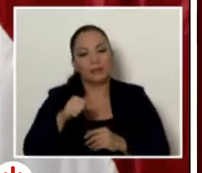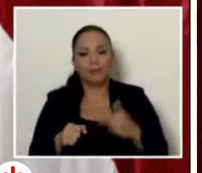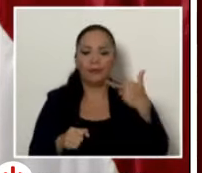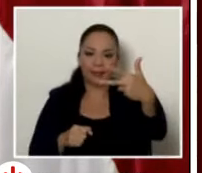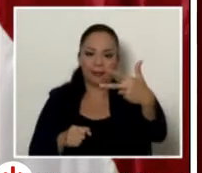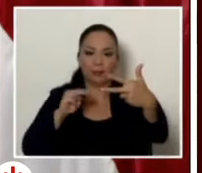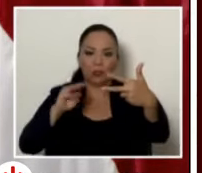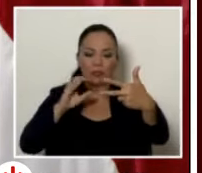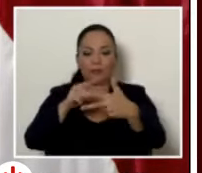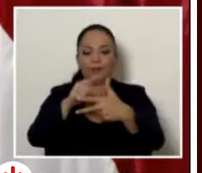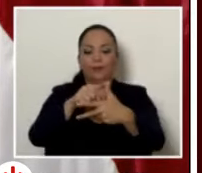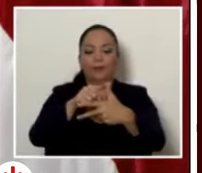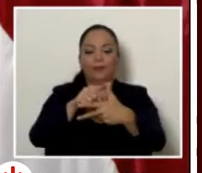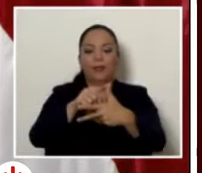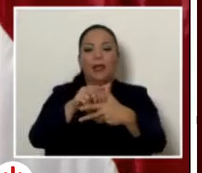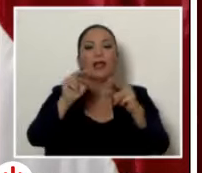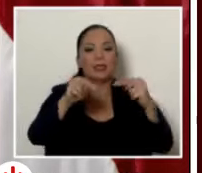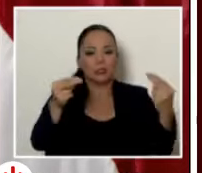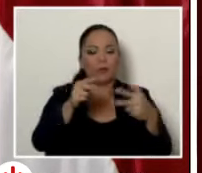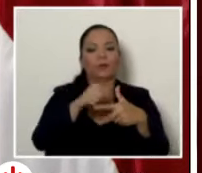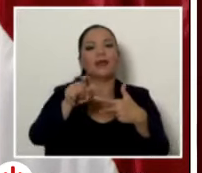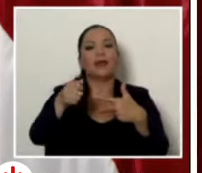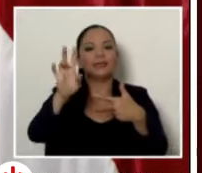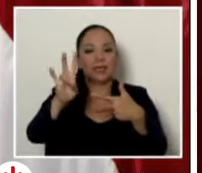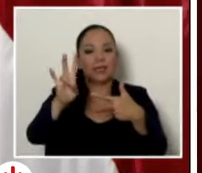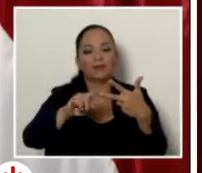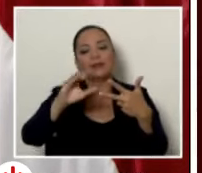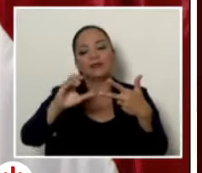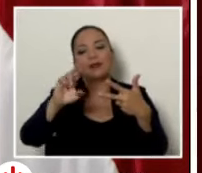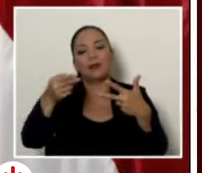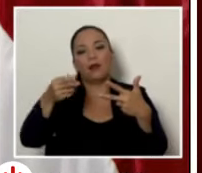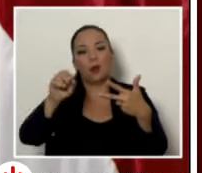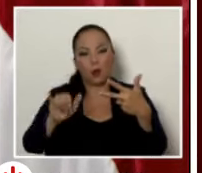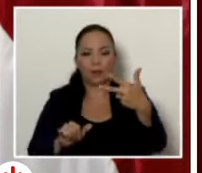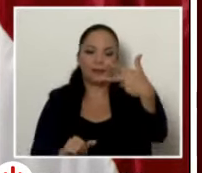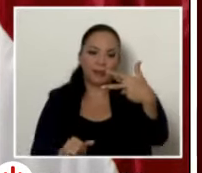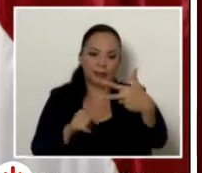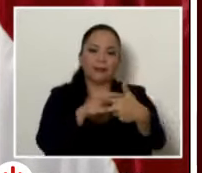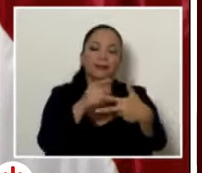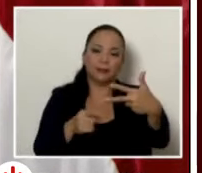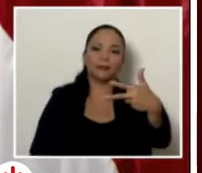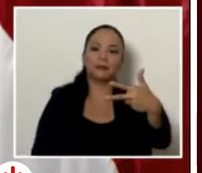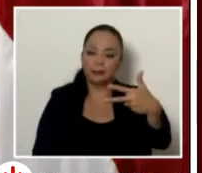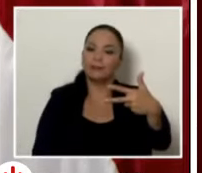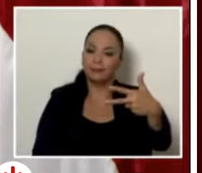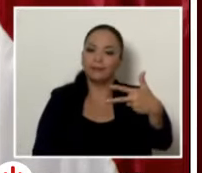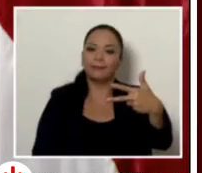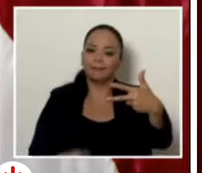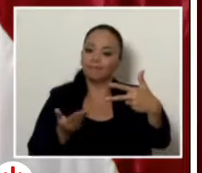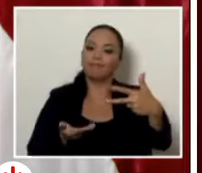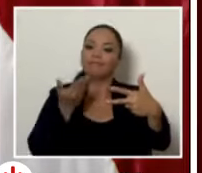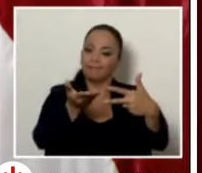canal 7 y CR hoy que han recibido entre muchos eso ese